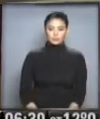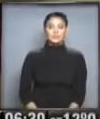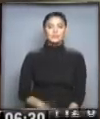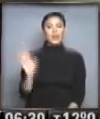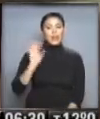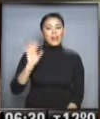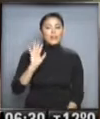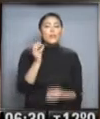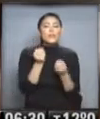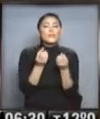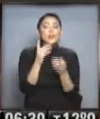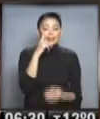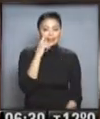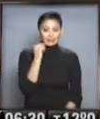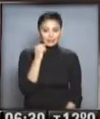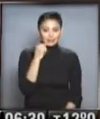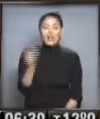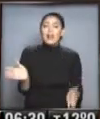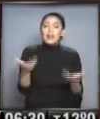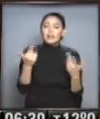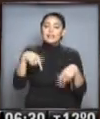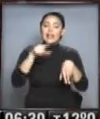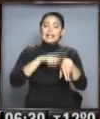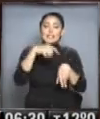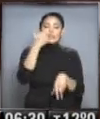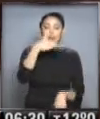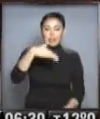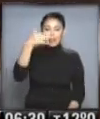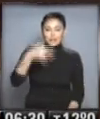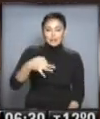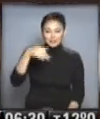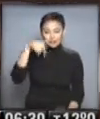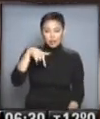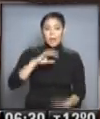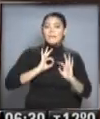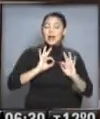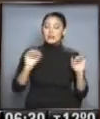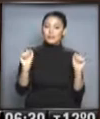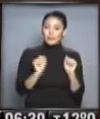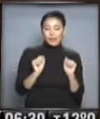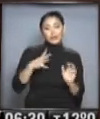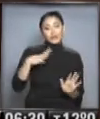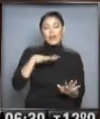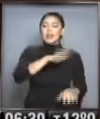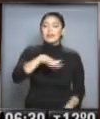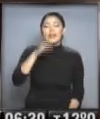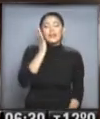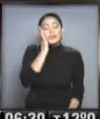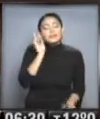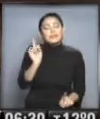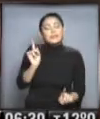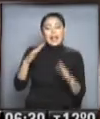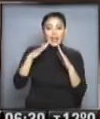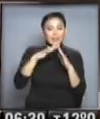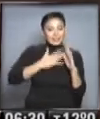Hola, hola, muy buenos días, arriba, 6 y media de la mañana, vacaciones de invierno todavía, los chicos duermen, la